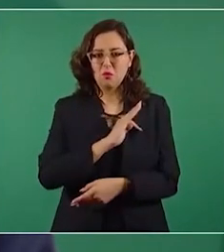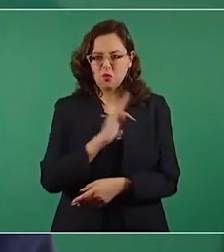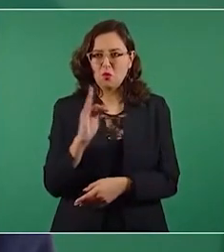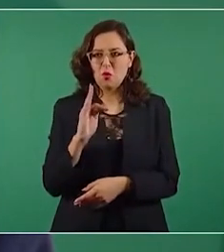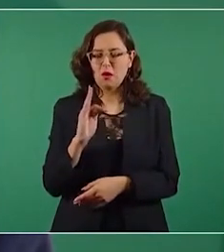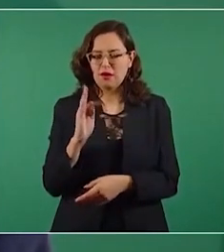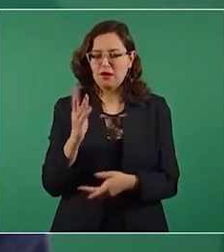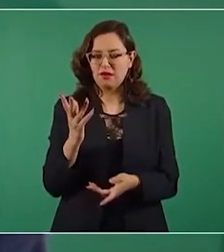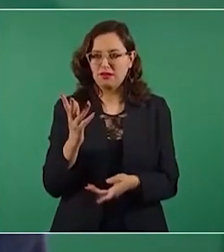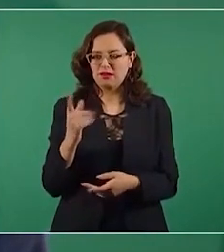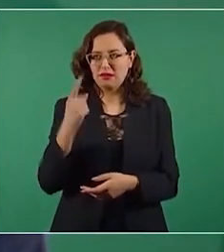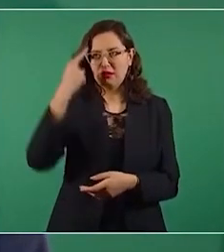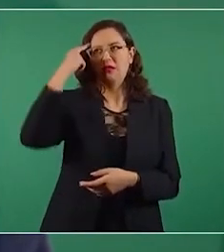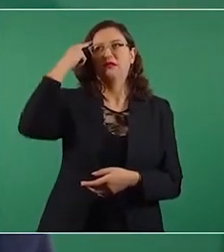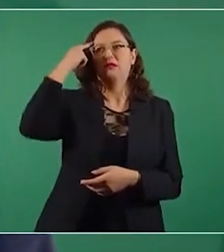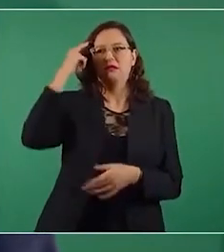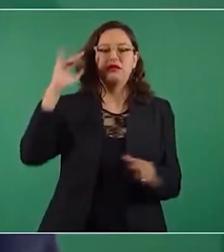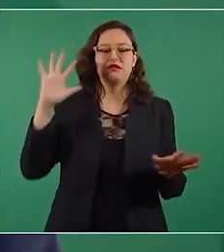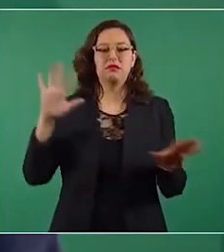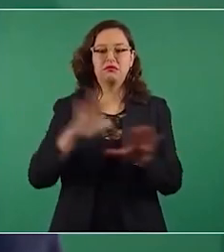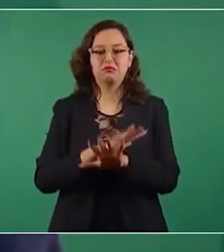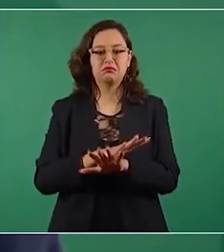No, no, no, no, no, no,